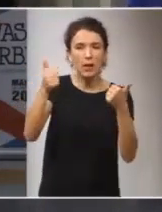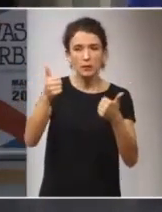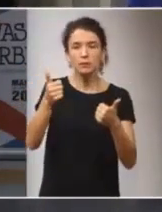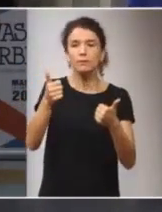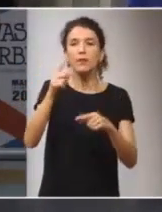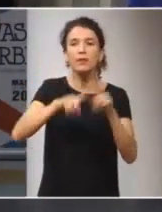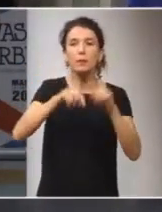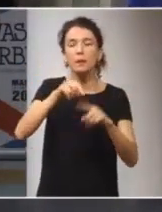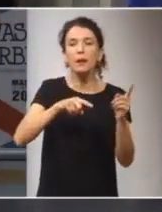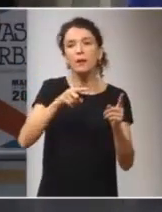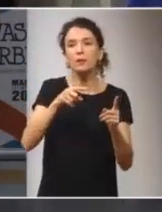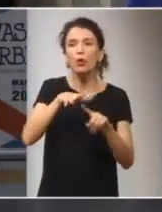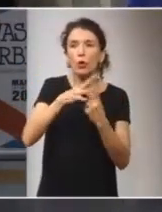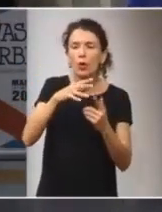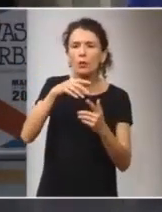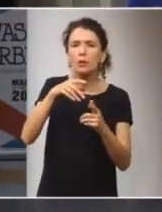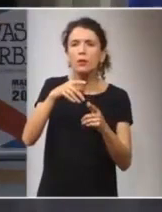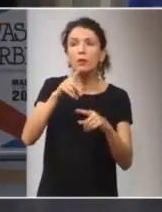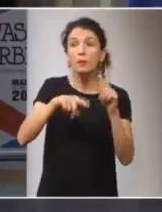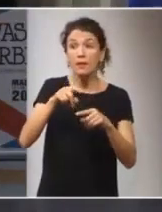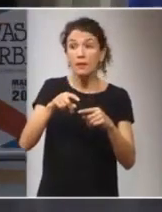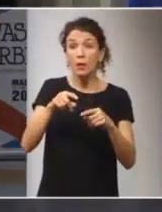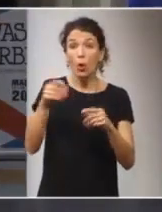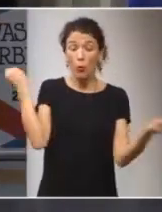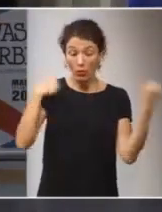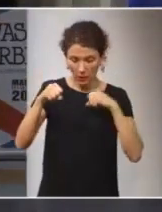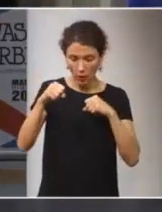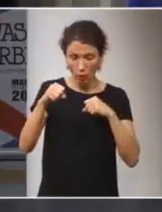las condiciones más profundas que determinan nuestras conductas.